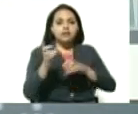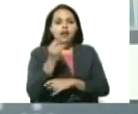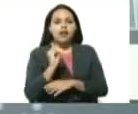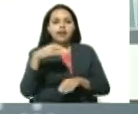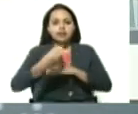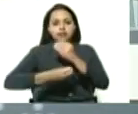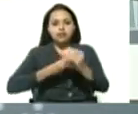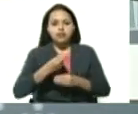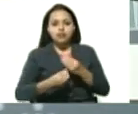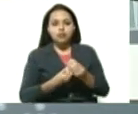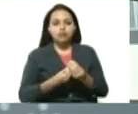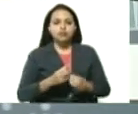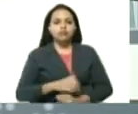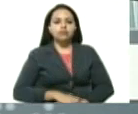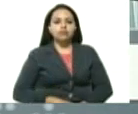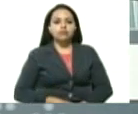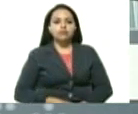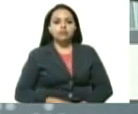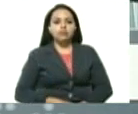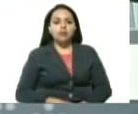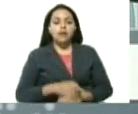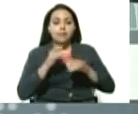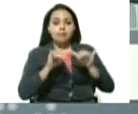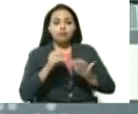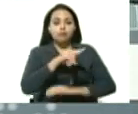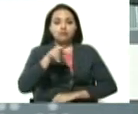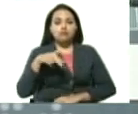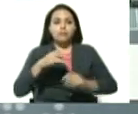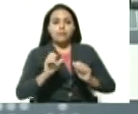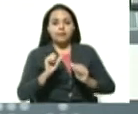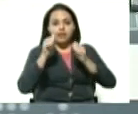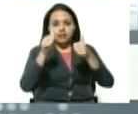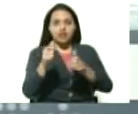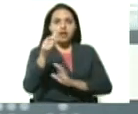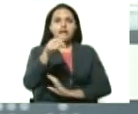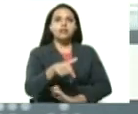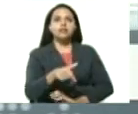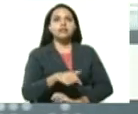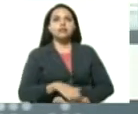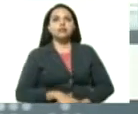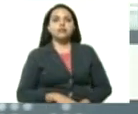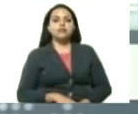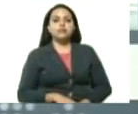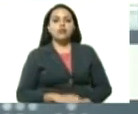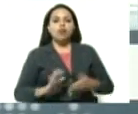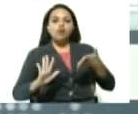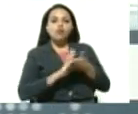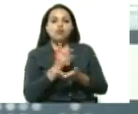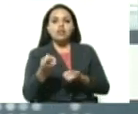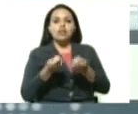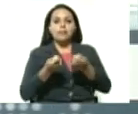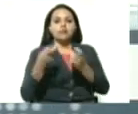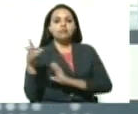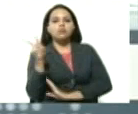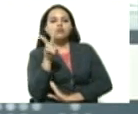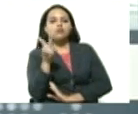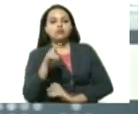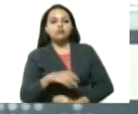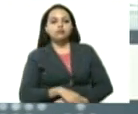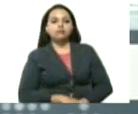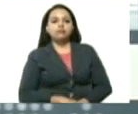venido aplicando. Y bueno, nosotros vamos a iniciar también aquí en el esquema de tratamiento en Venezuela.